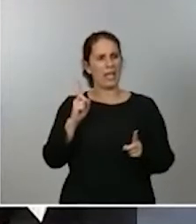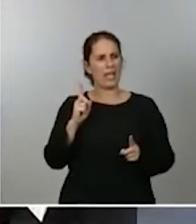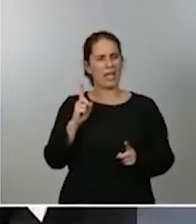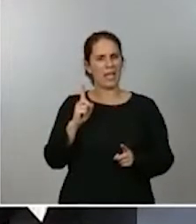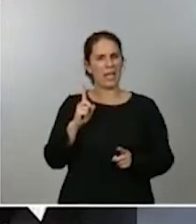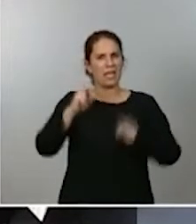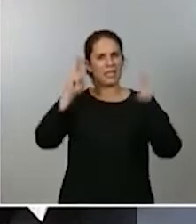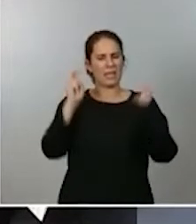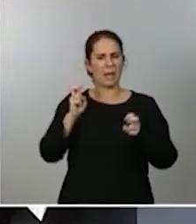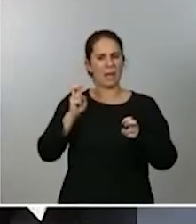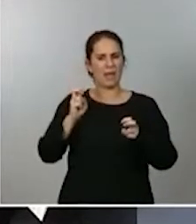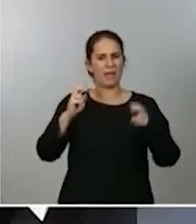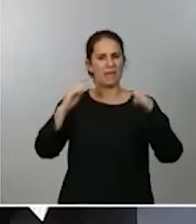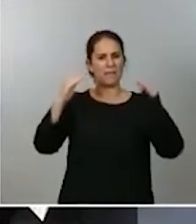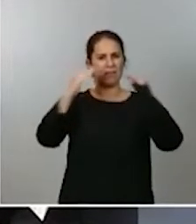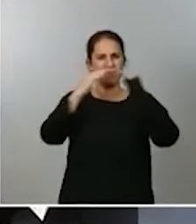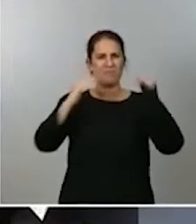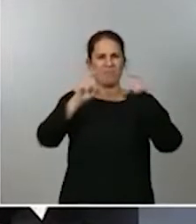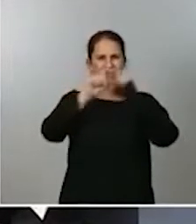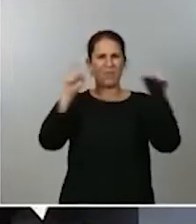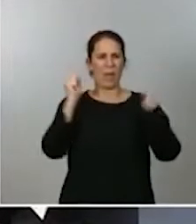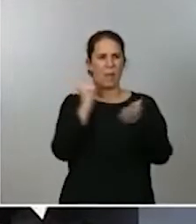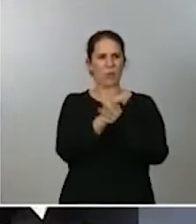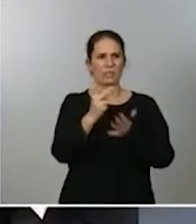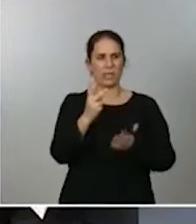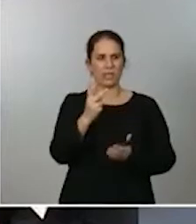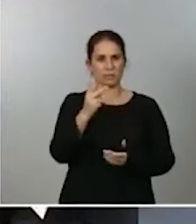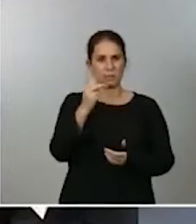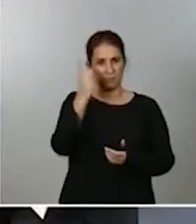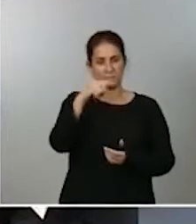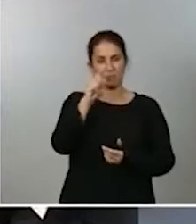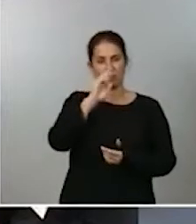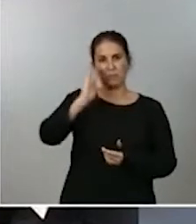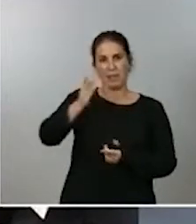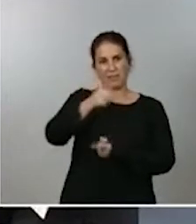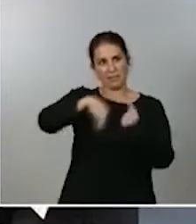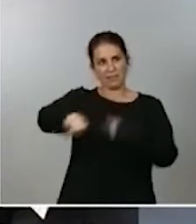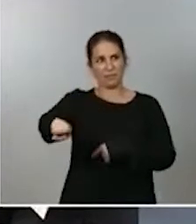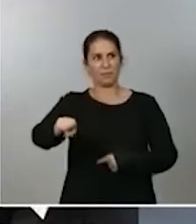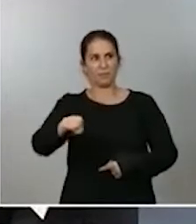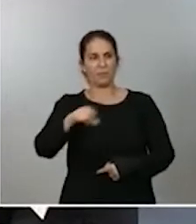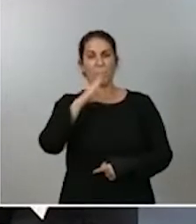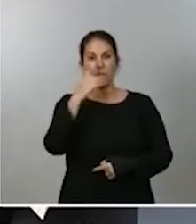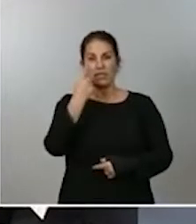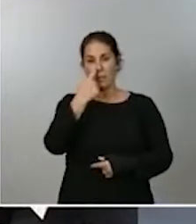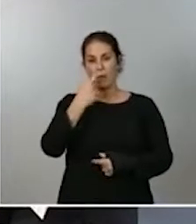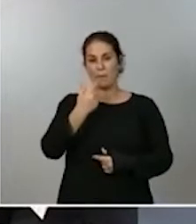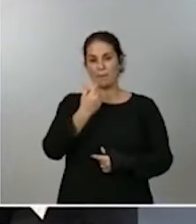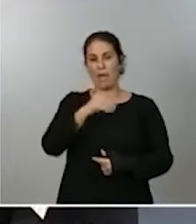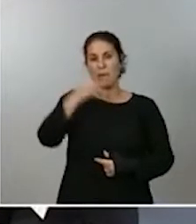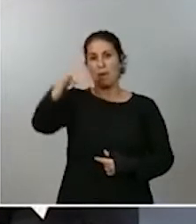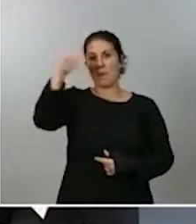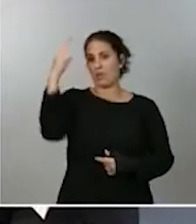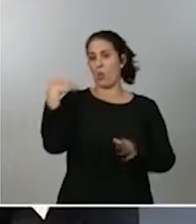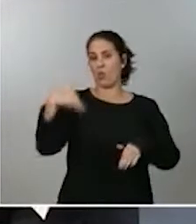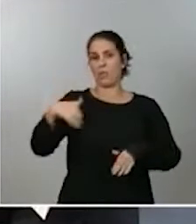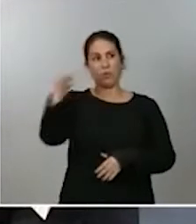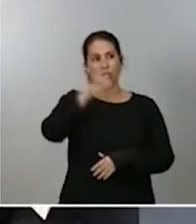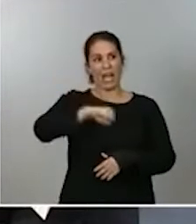comentado usted que la inversión en publicidad de las casas de apuestas estaba creciendo mucho en los últimos años. De hecho, tenemos